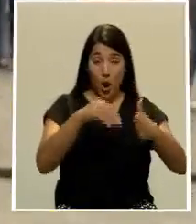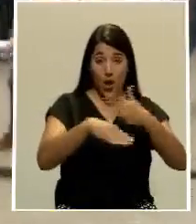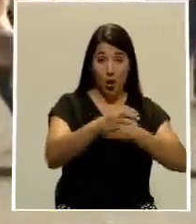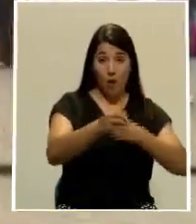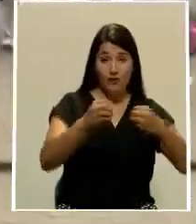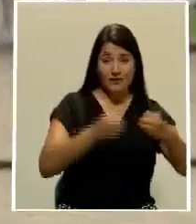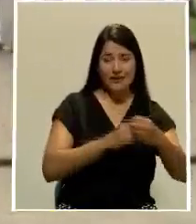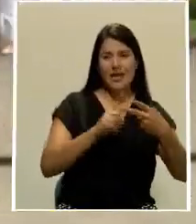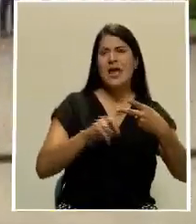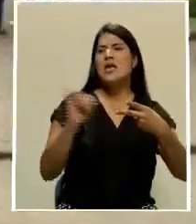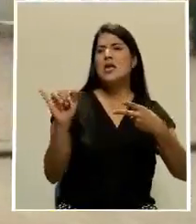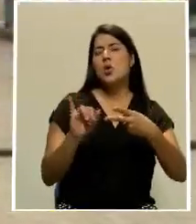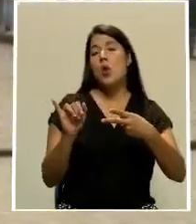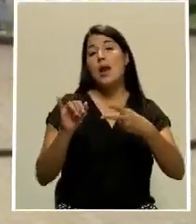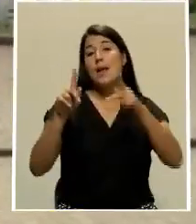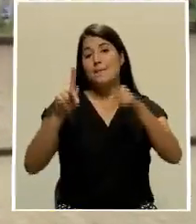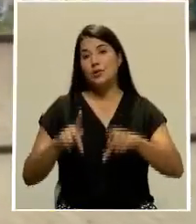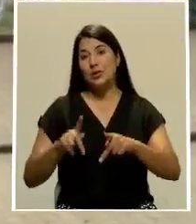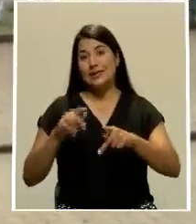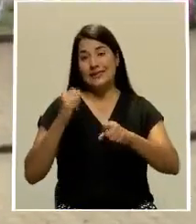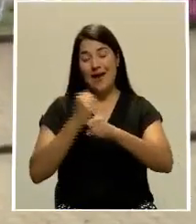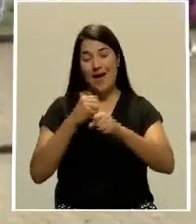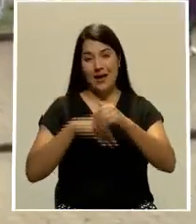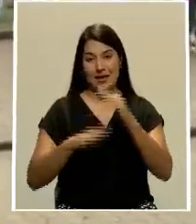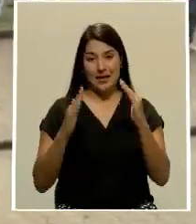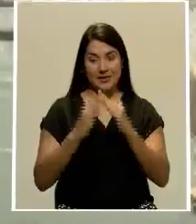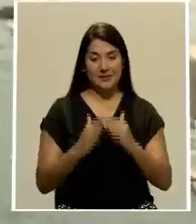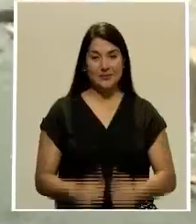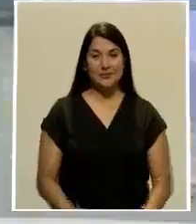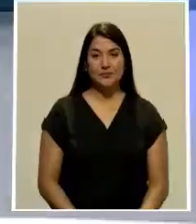quienes realizan sus gestiones por medio del teletrabajo.